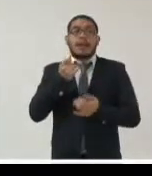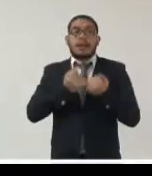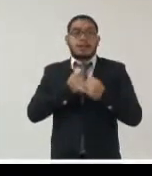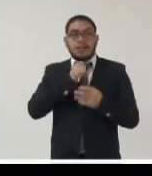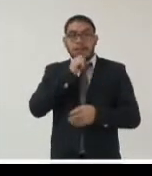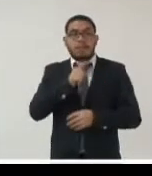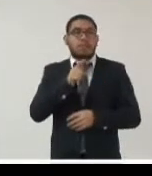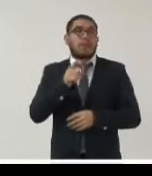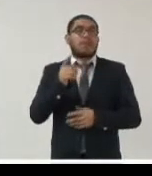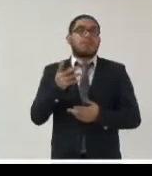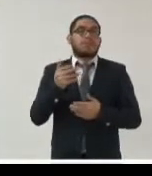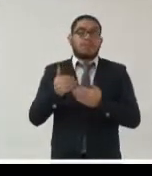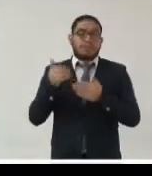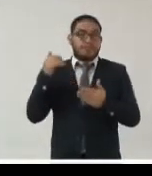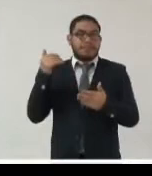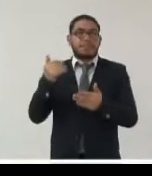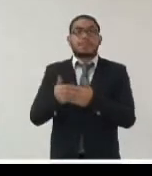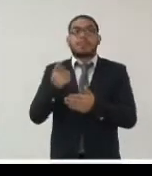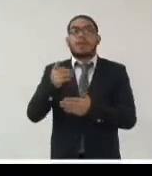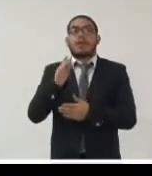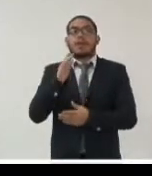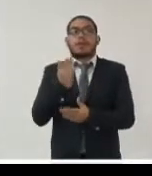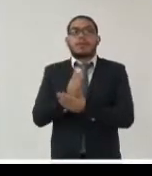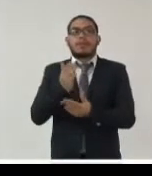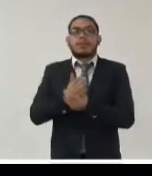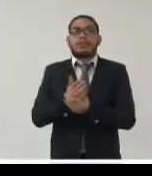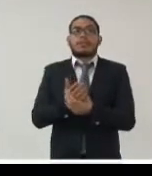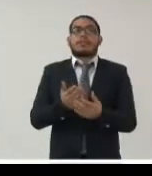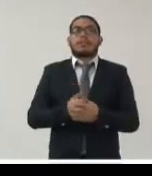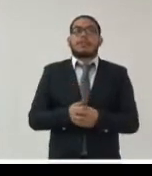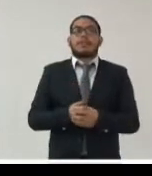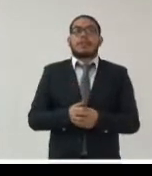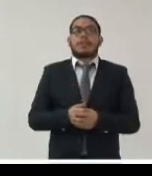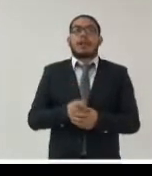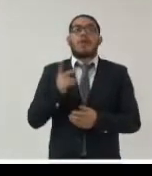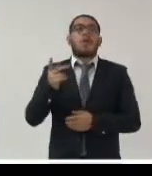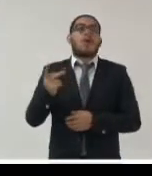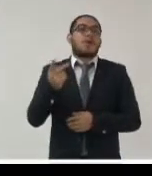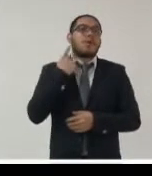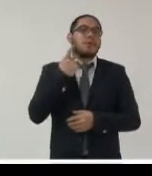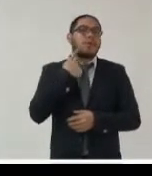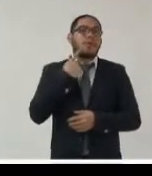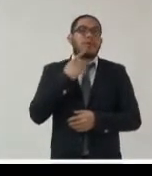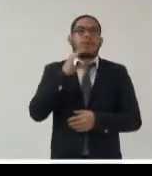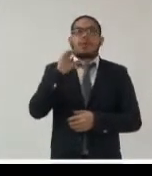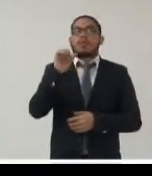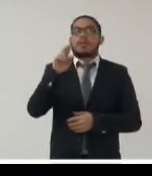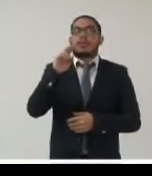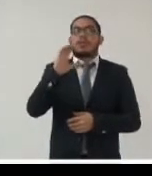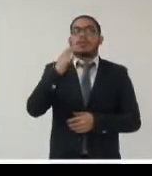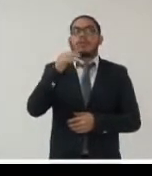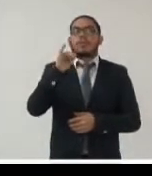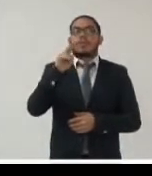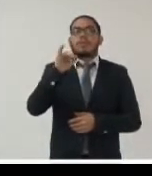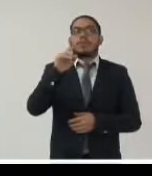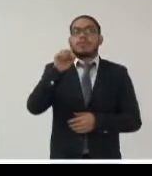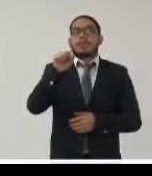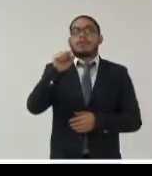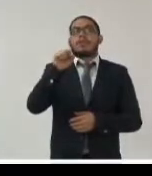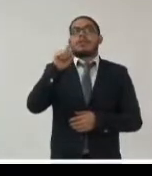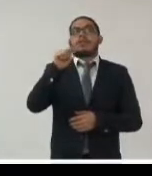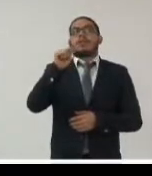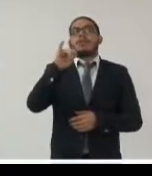contempla desde la génesis de los documentos de archivos una política archivística esto quiere decir que estos